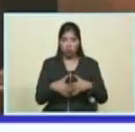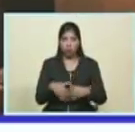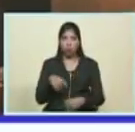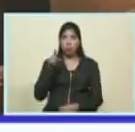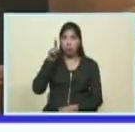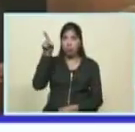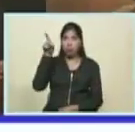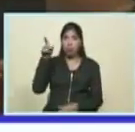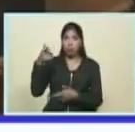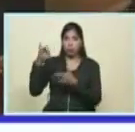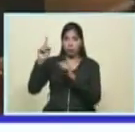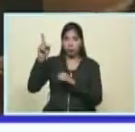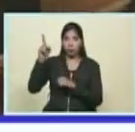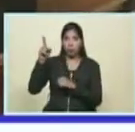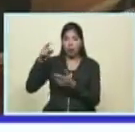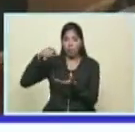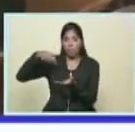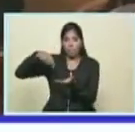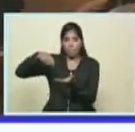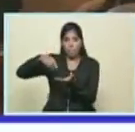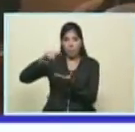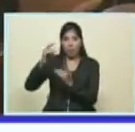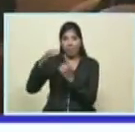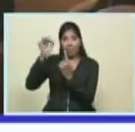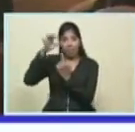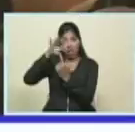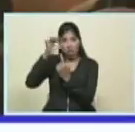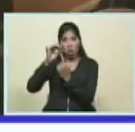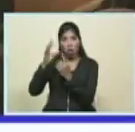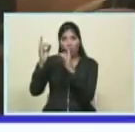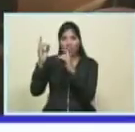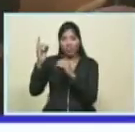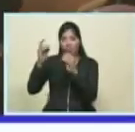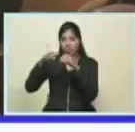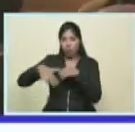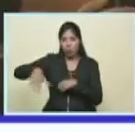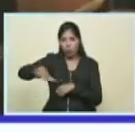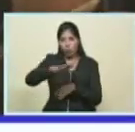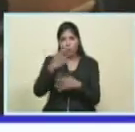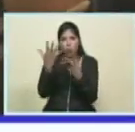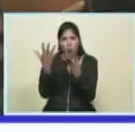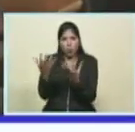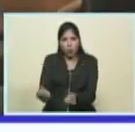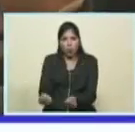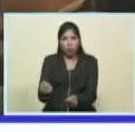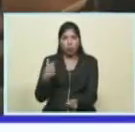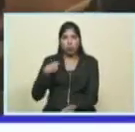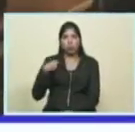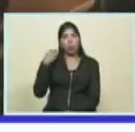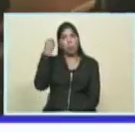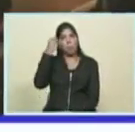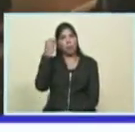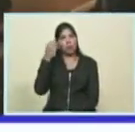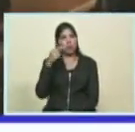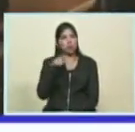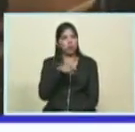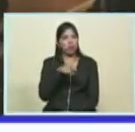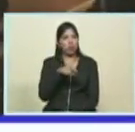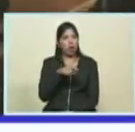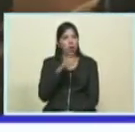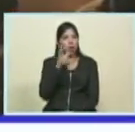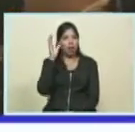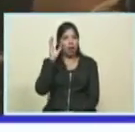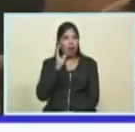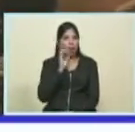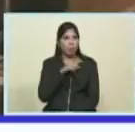han permitido sembrar trigo en el desierto yo pensé mucho en Capriles en mandarlos para allá como embajador